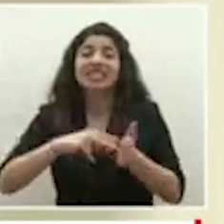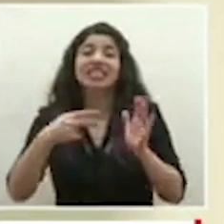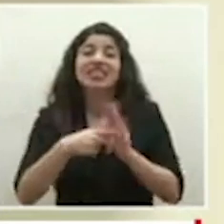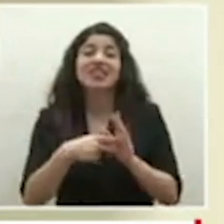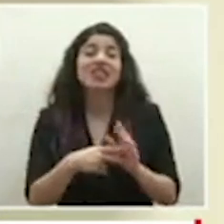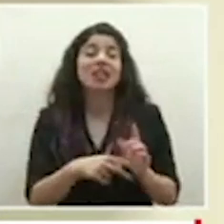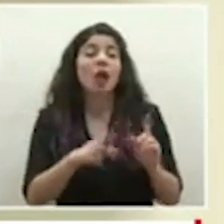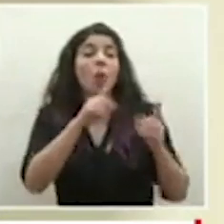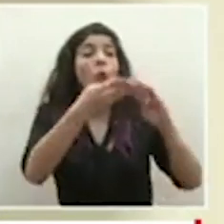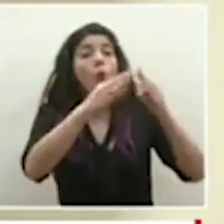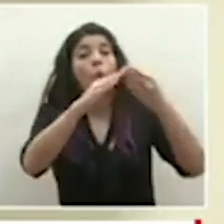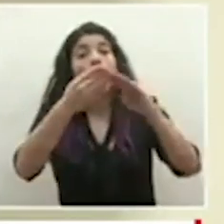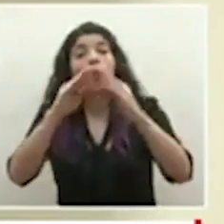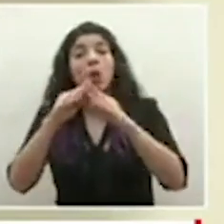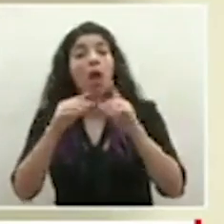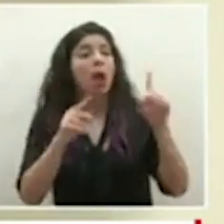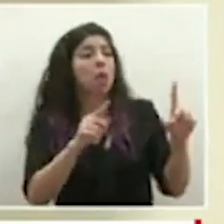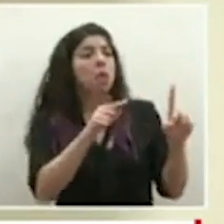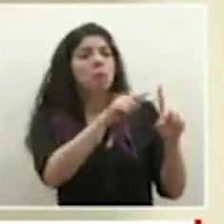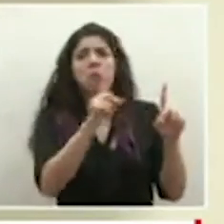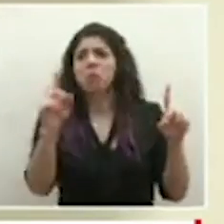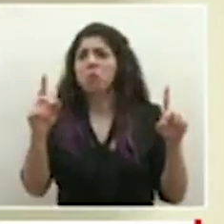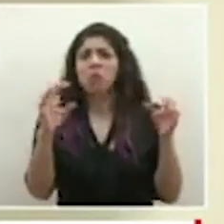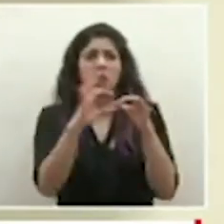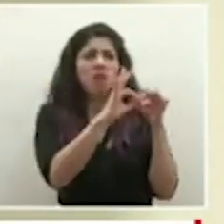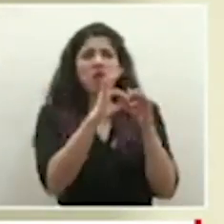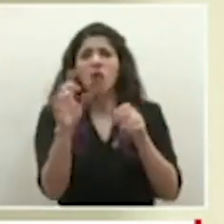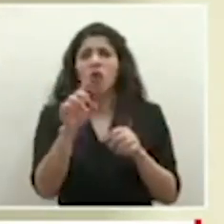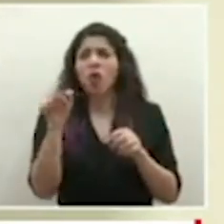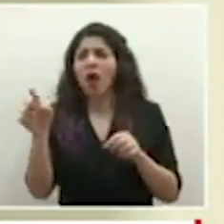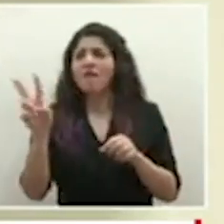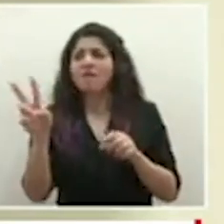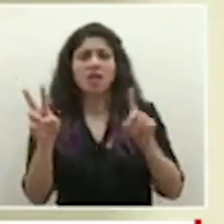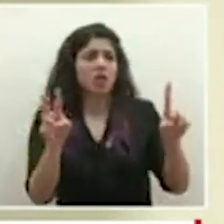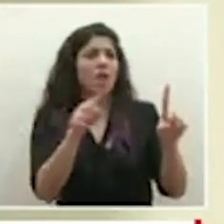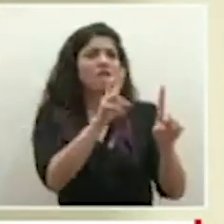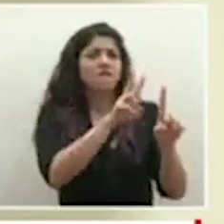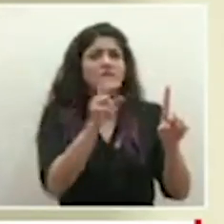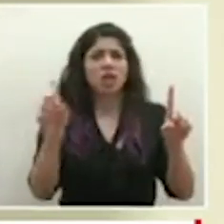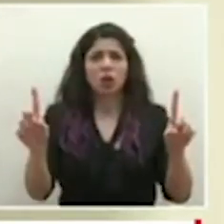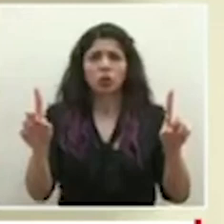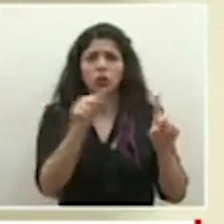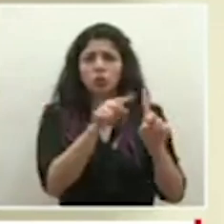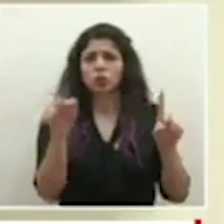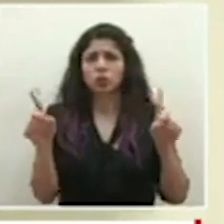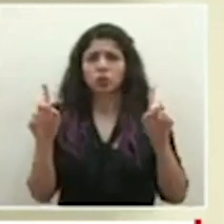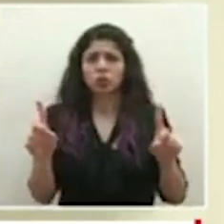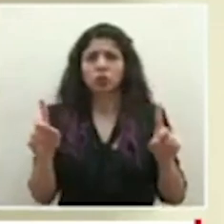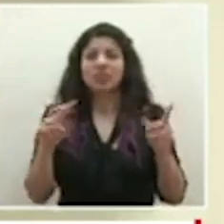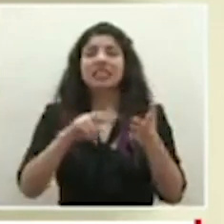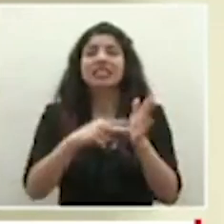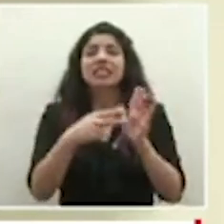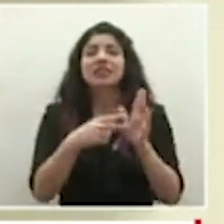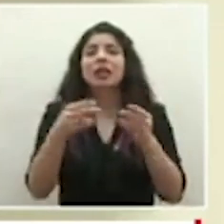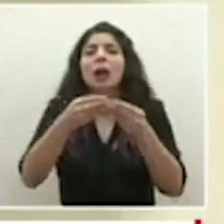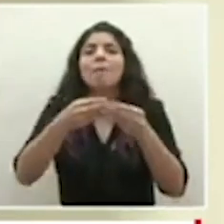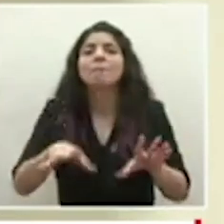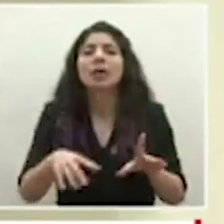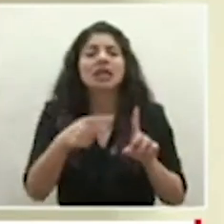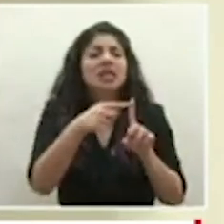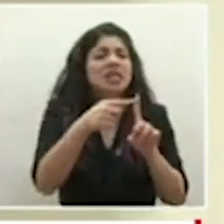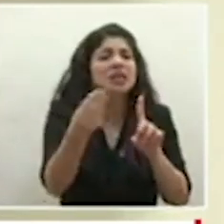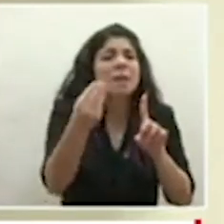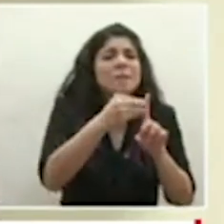tienen eventualmente relación entre sí y que están ya con el virus o sea que ya existe una pérdida de la